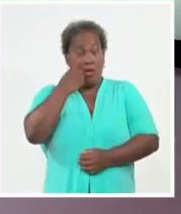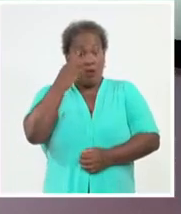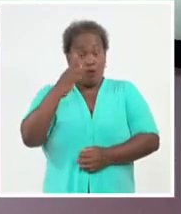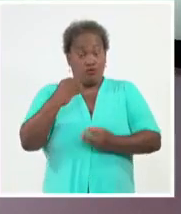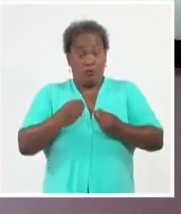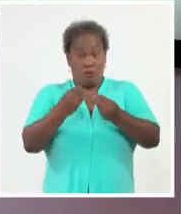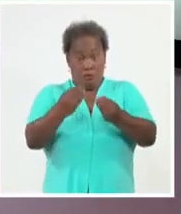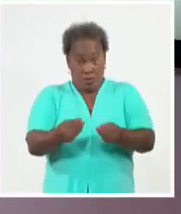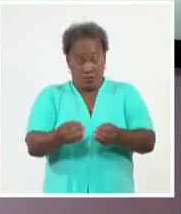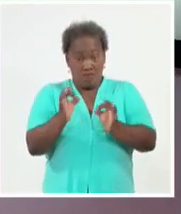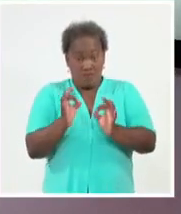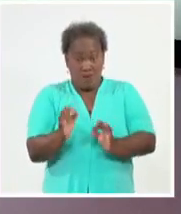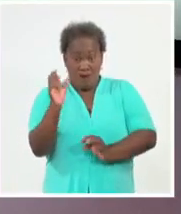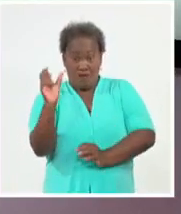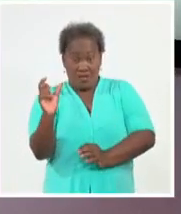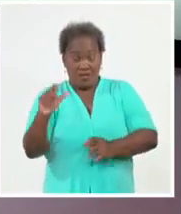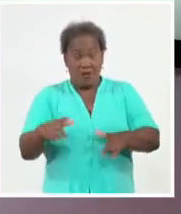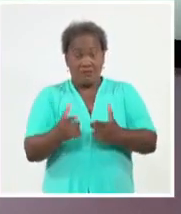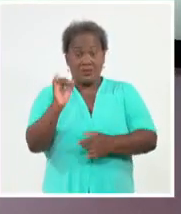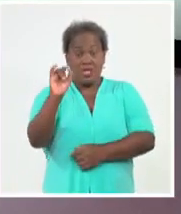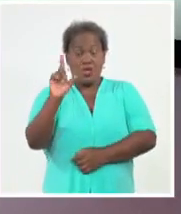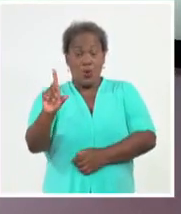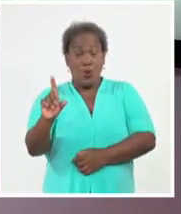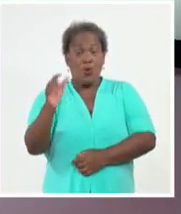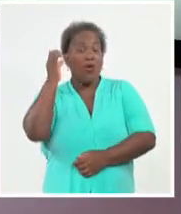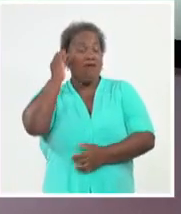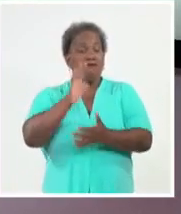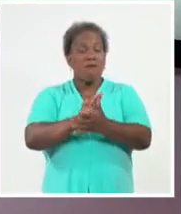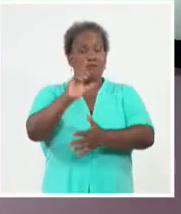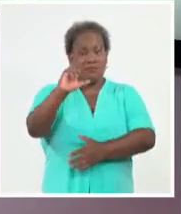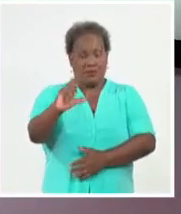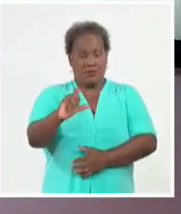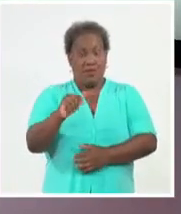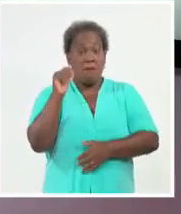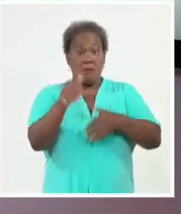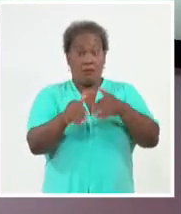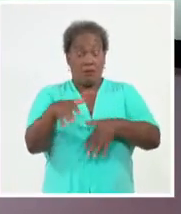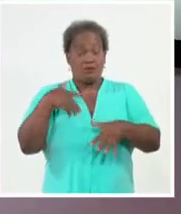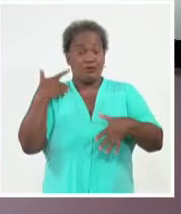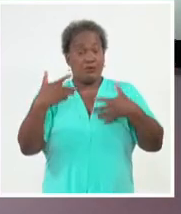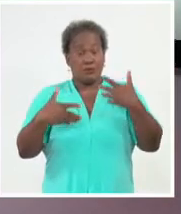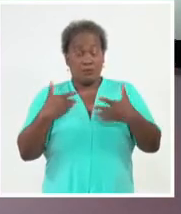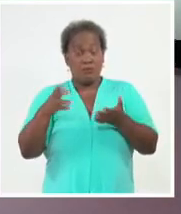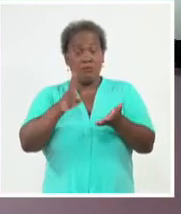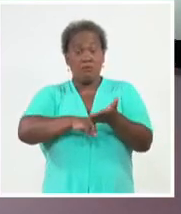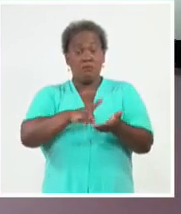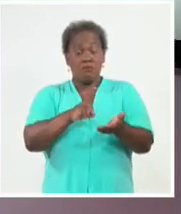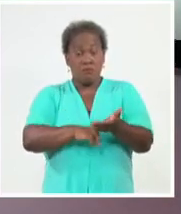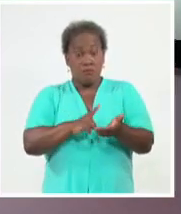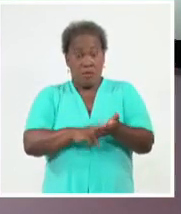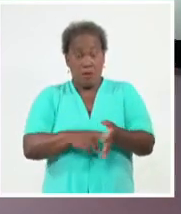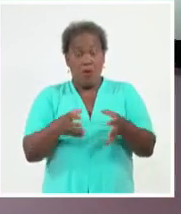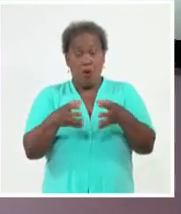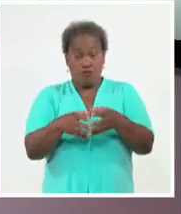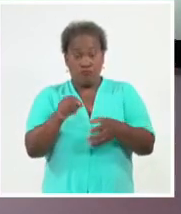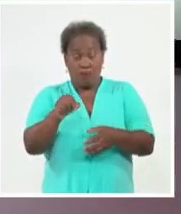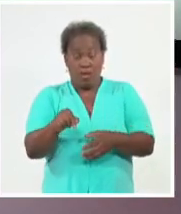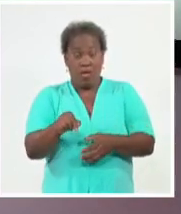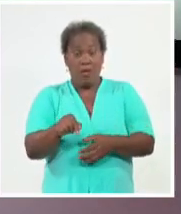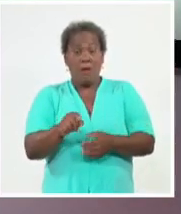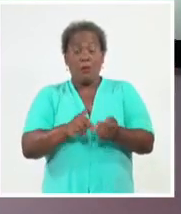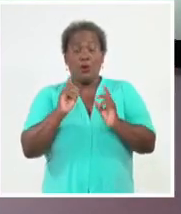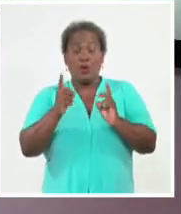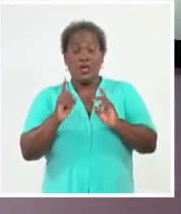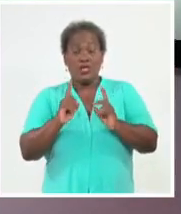Diana, con el aniversario 61 de la Federación de Mujeres Cubanas. En el acto participaron también los miembros del buro político Teresa Marele Boué y el doctor